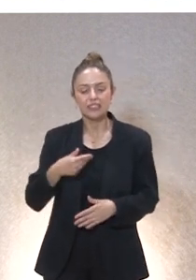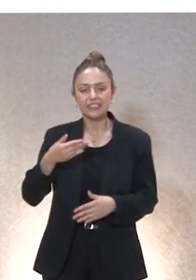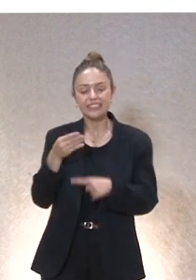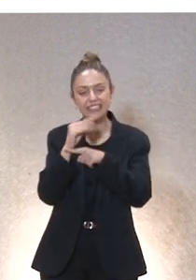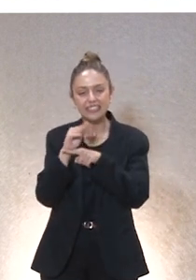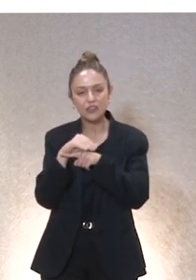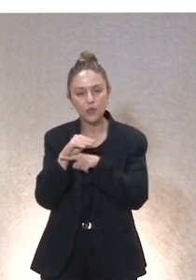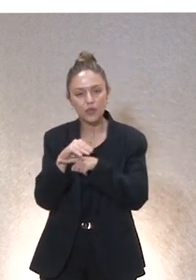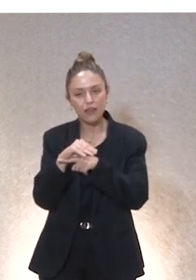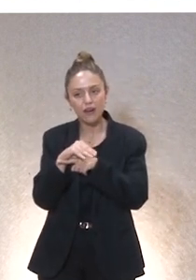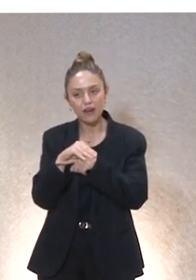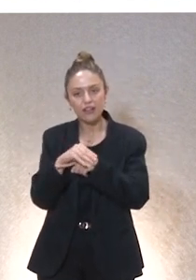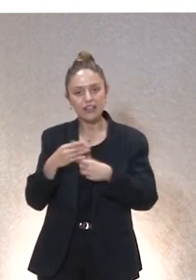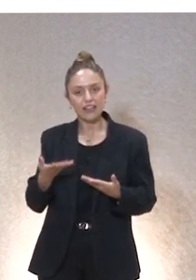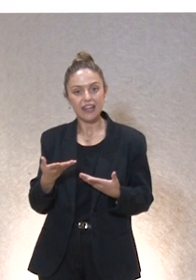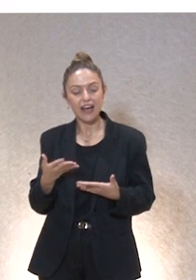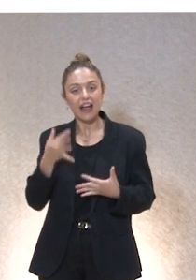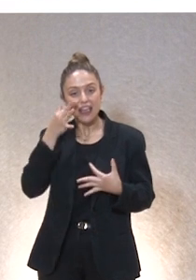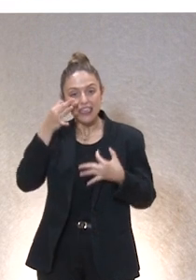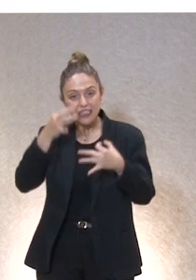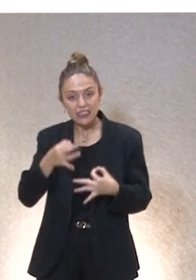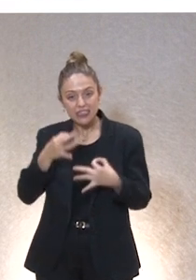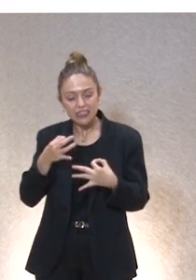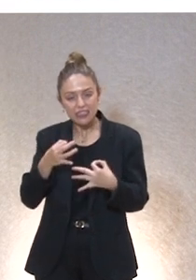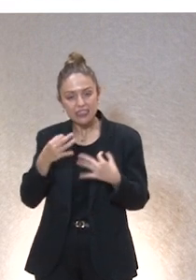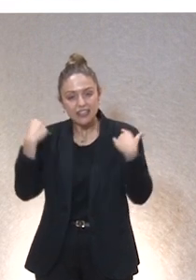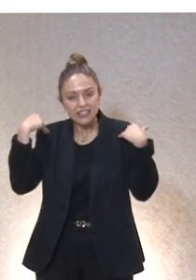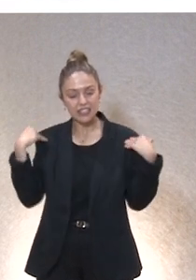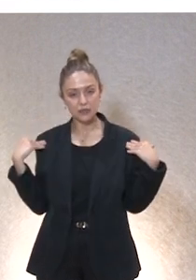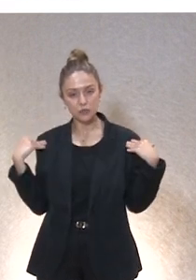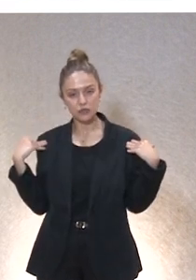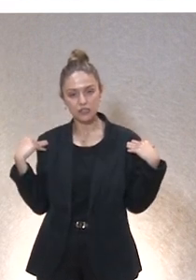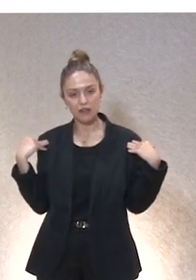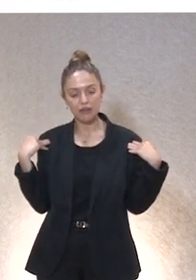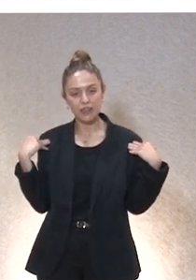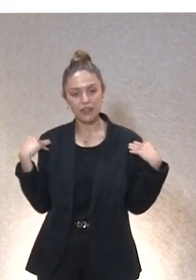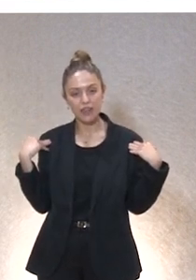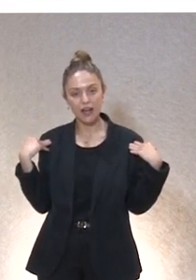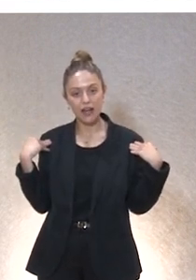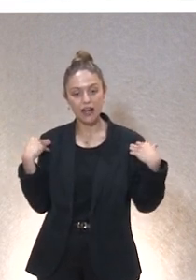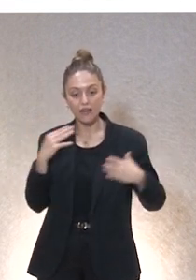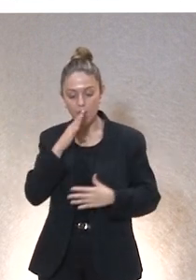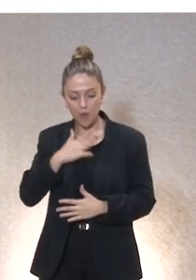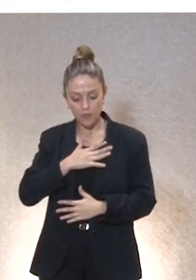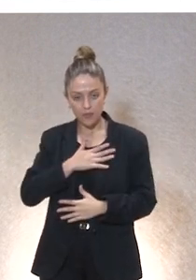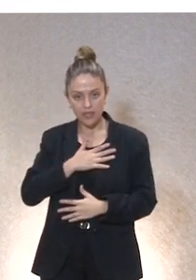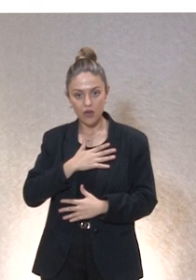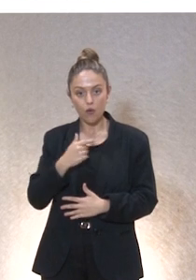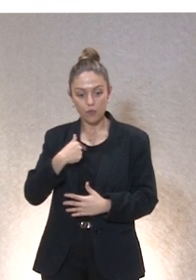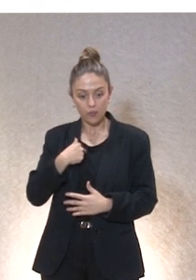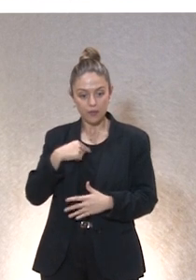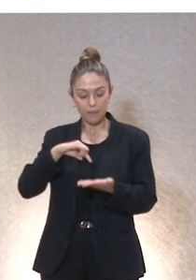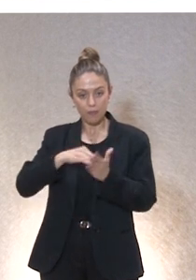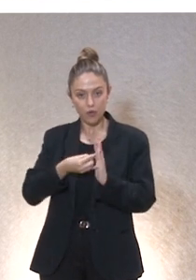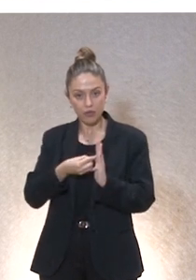cuidado en el sentido de que la verdadera responsabilidad muchas veces no es la responsabilidad por mí o la responsabilidad por mi proyecto